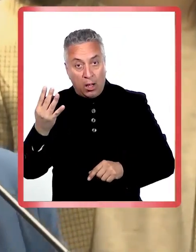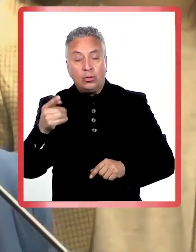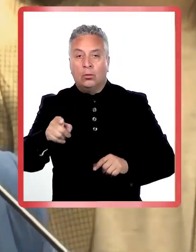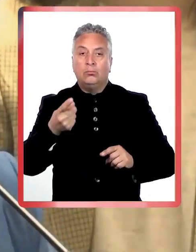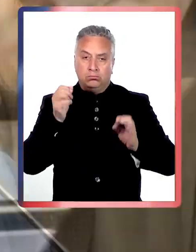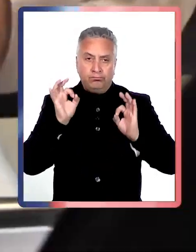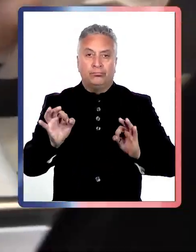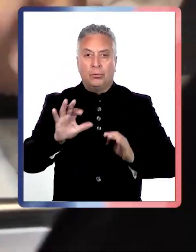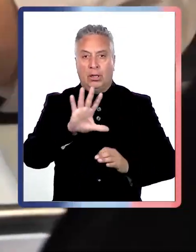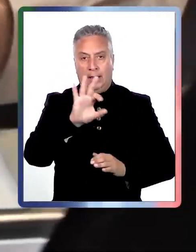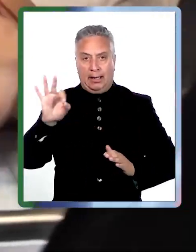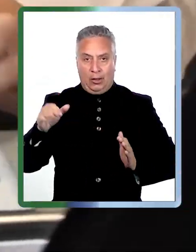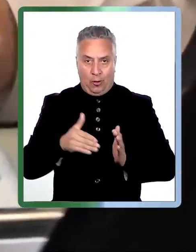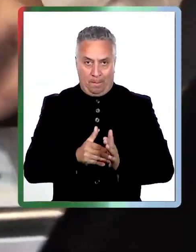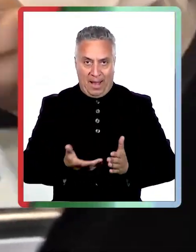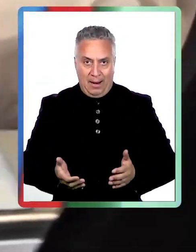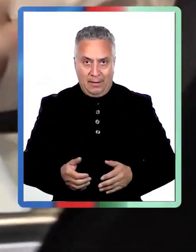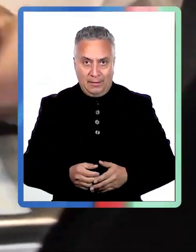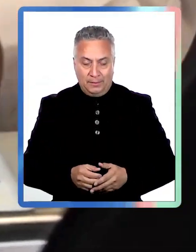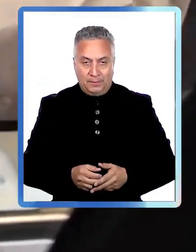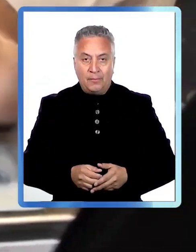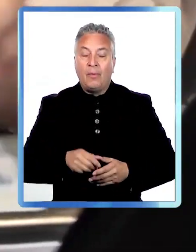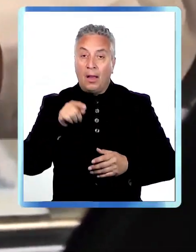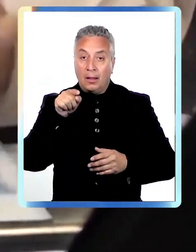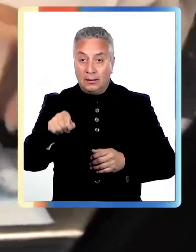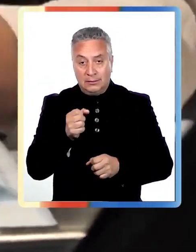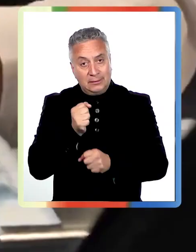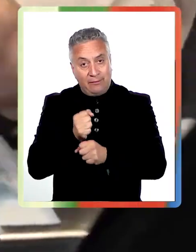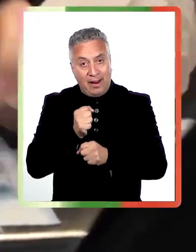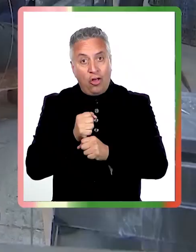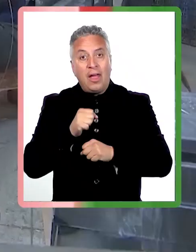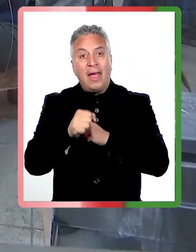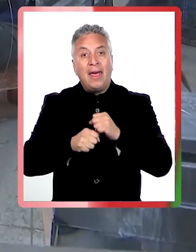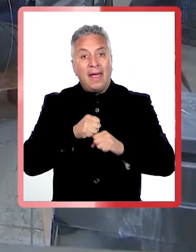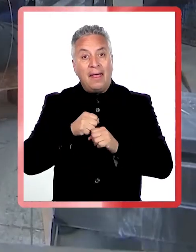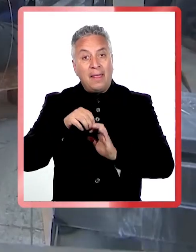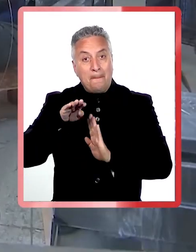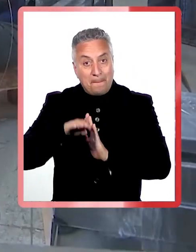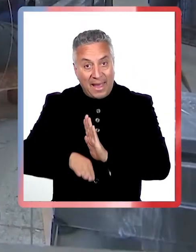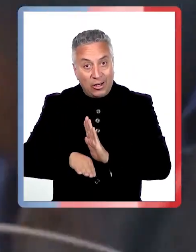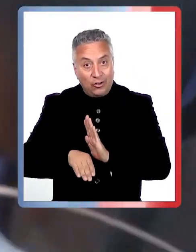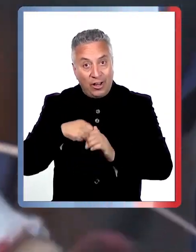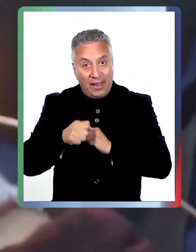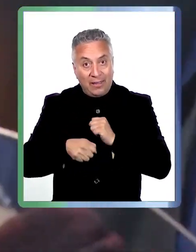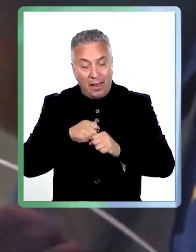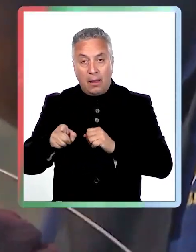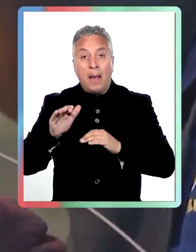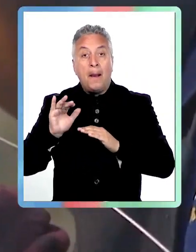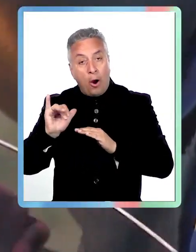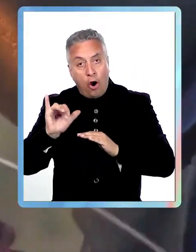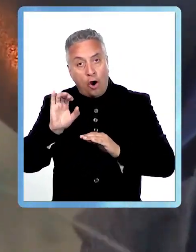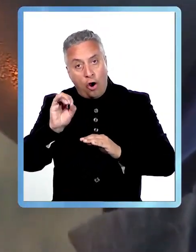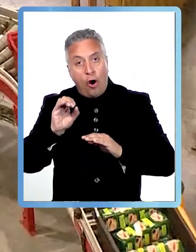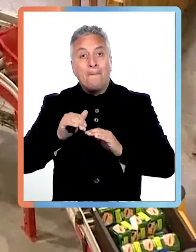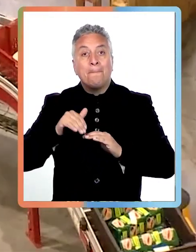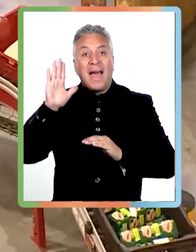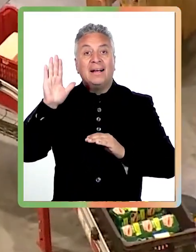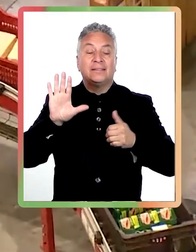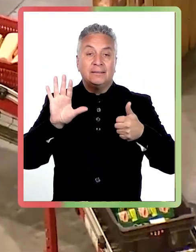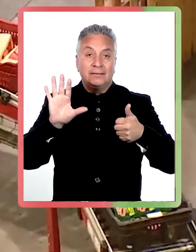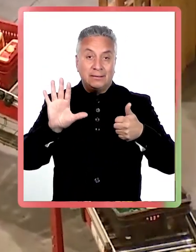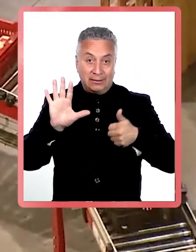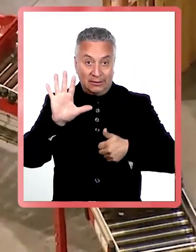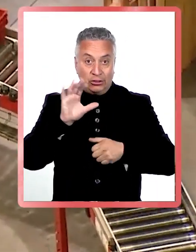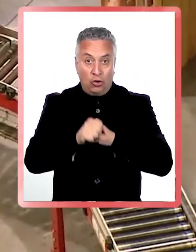500 mil pesos. Por su parte, los trabajadores que sean menores de edad y tengan más de 65 años reciben un sueldo